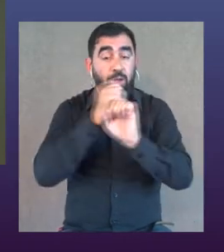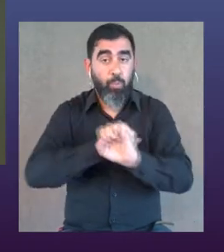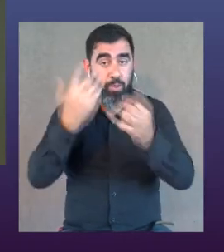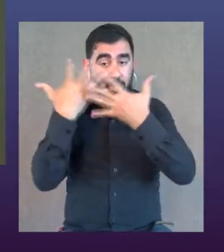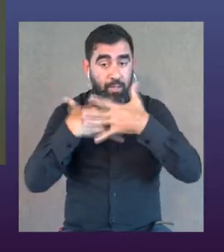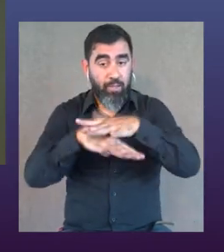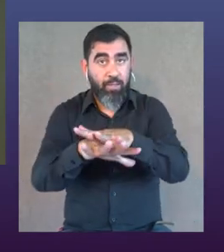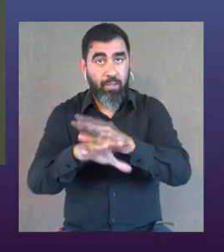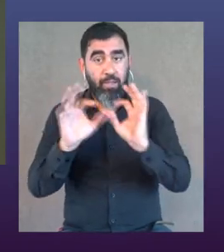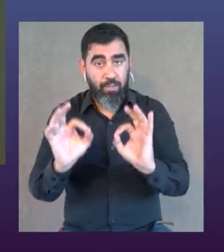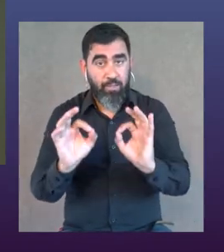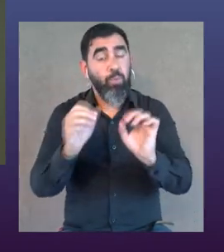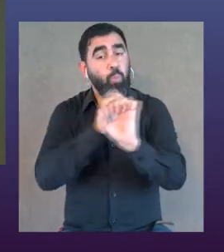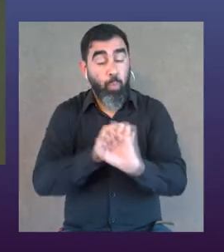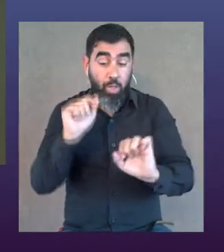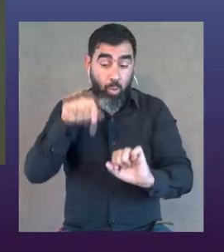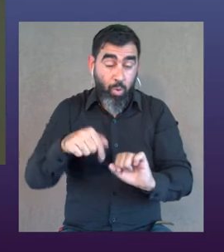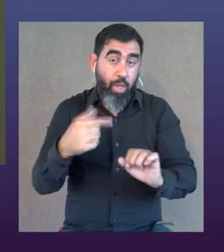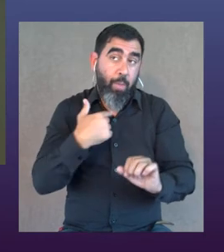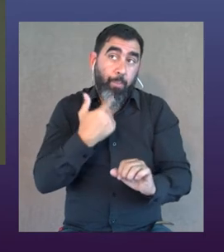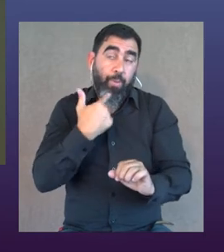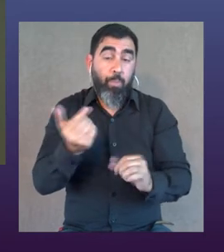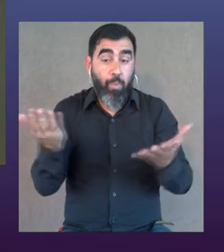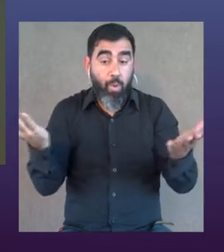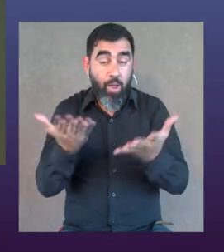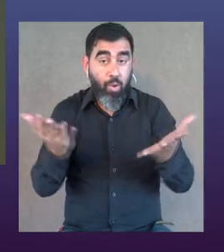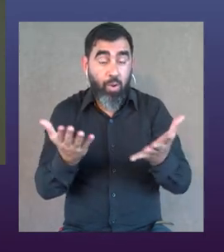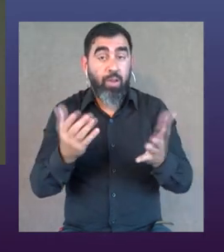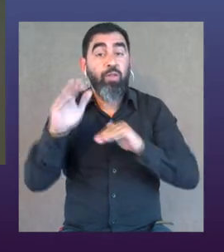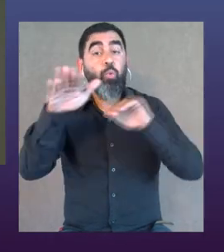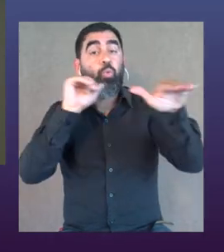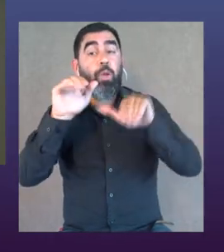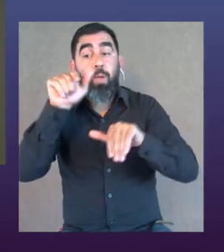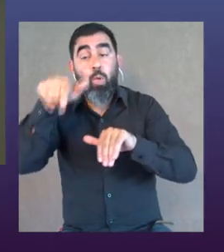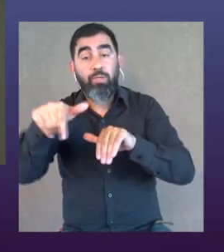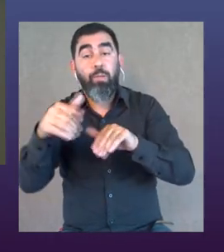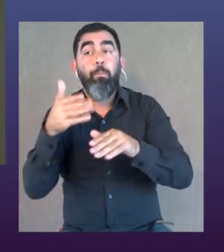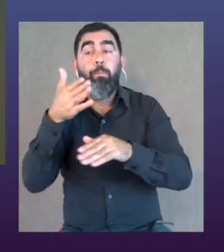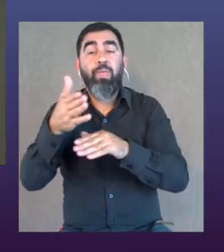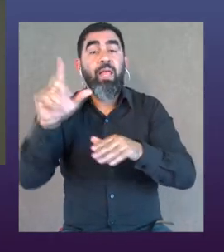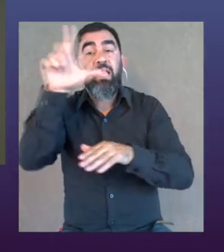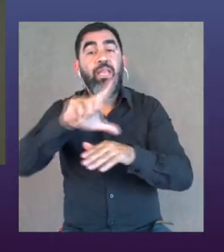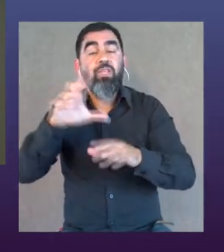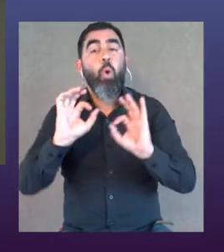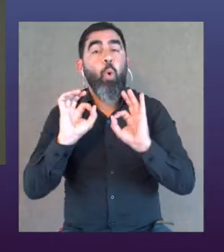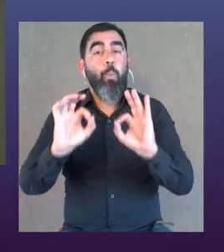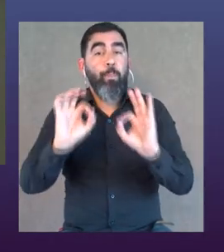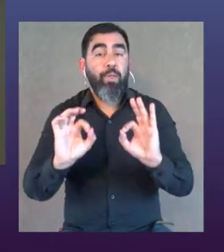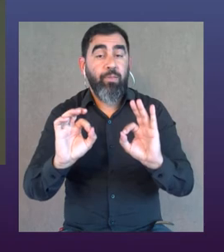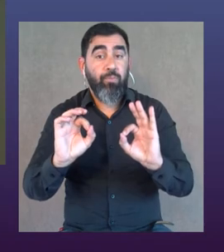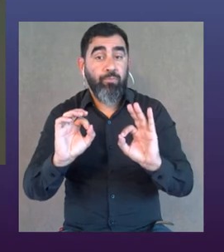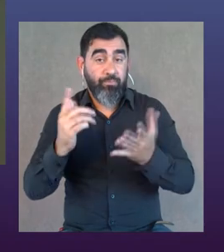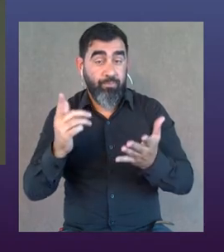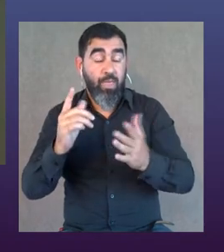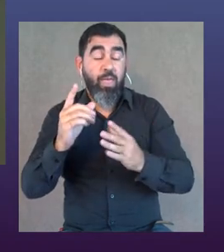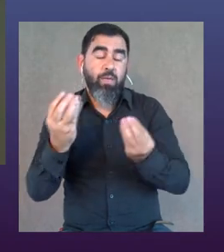personas con discapacidad, para que integren los cuerpos. Y bueno, probablemente hoy lo que pasaría en un llamado así es que se pida bachillerato completo,